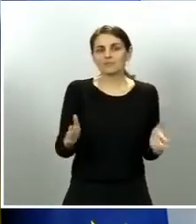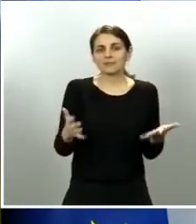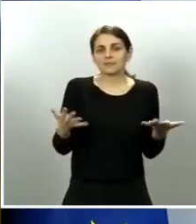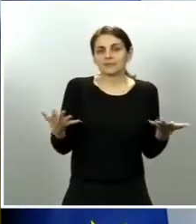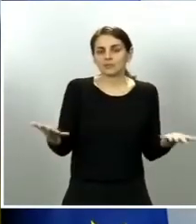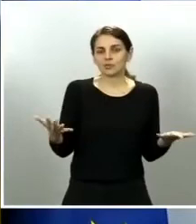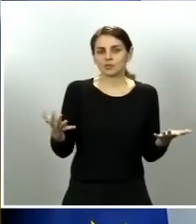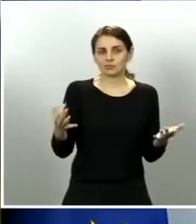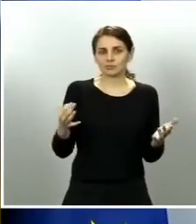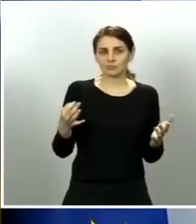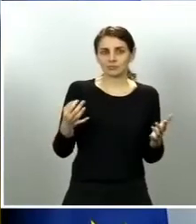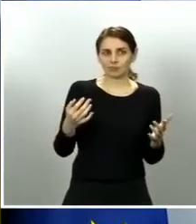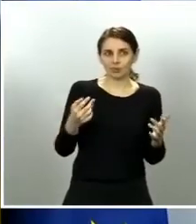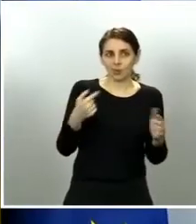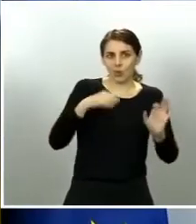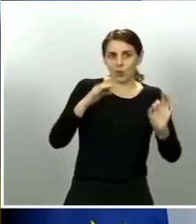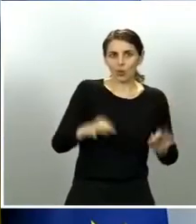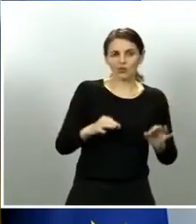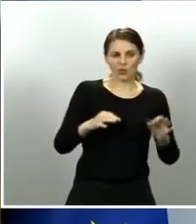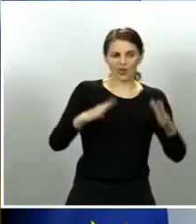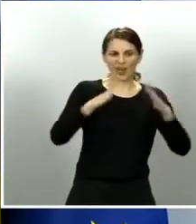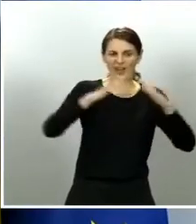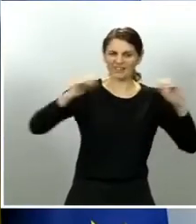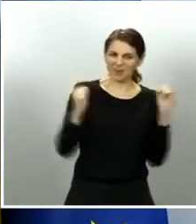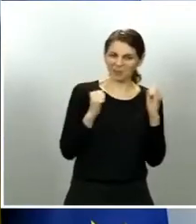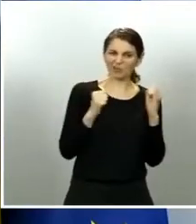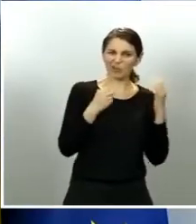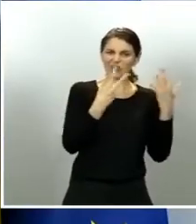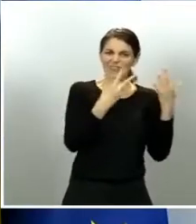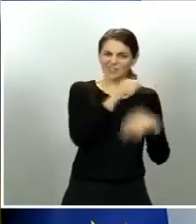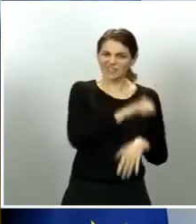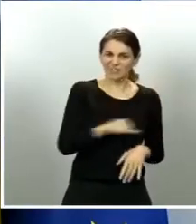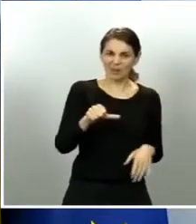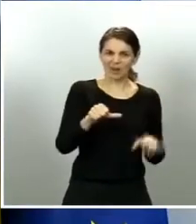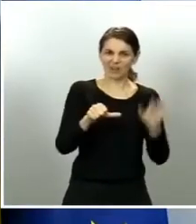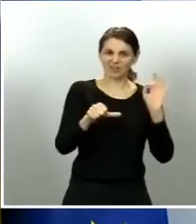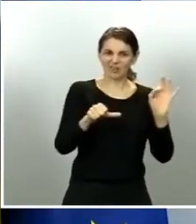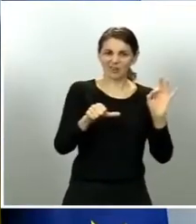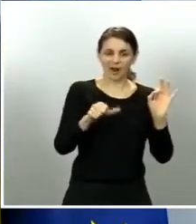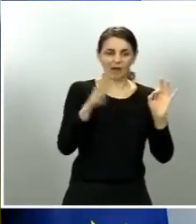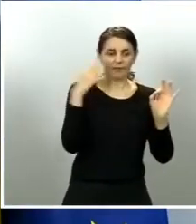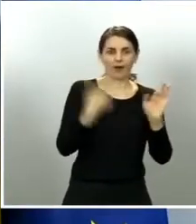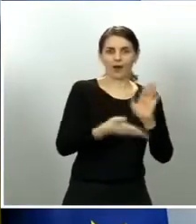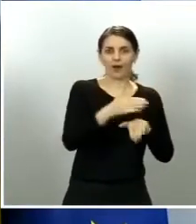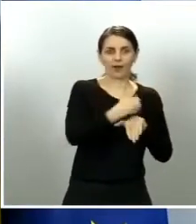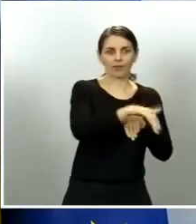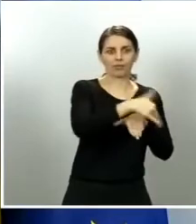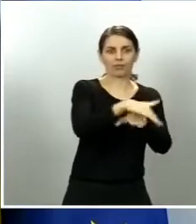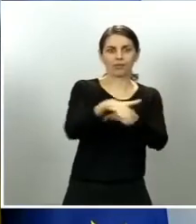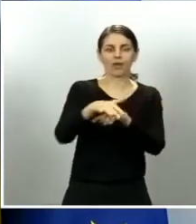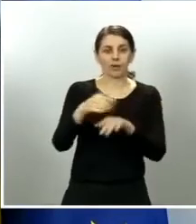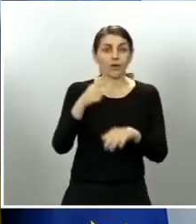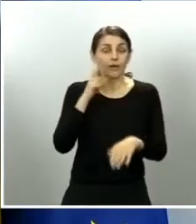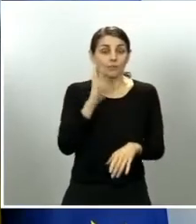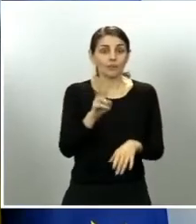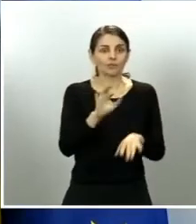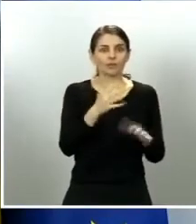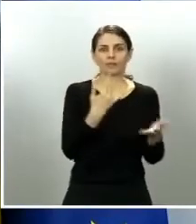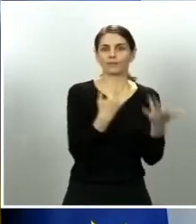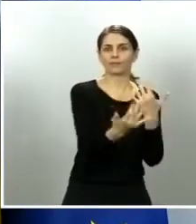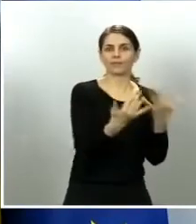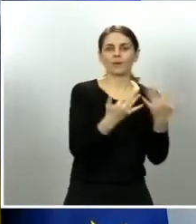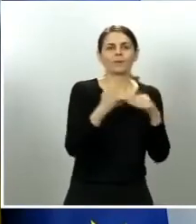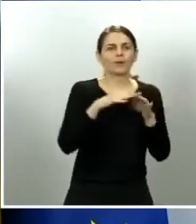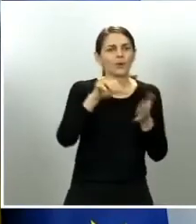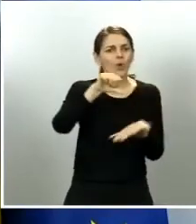aislamiento y en unos sitios y en unos lugares muy concretos que han sido evaluados y donde lo importante aparte vuelvo a decir de hacer